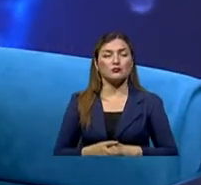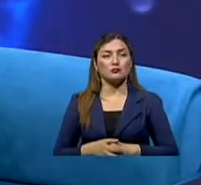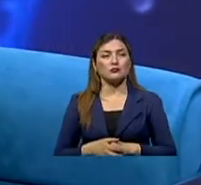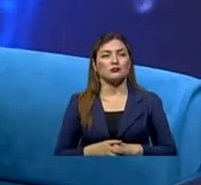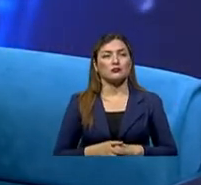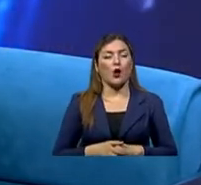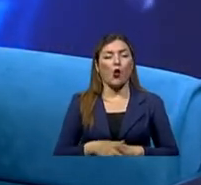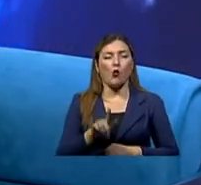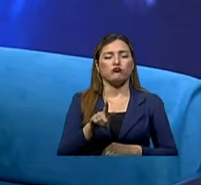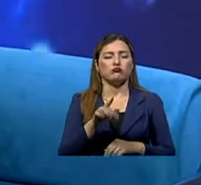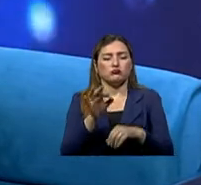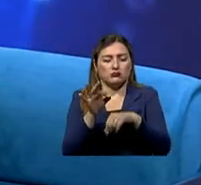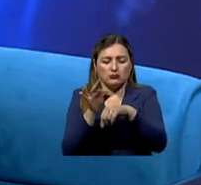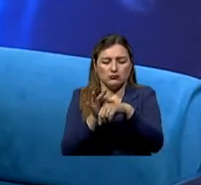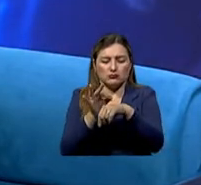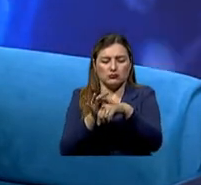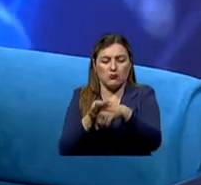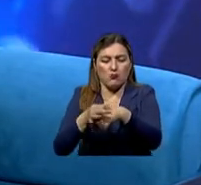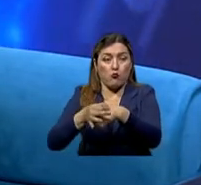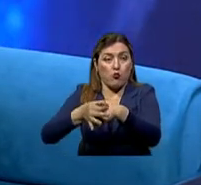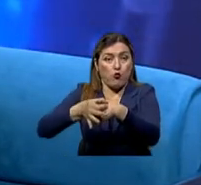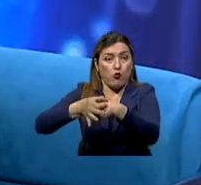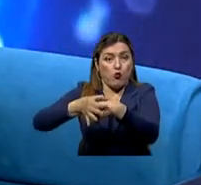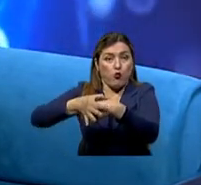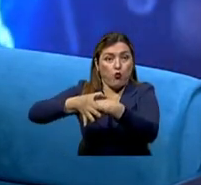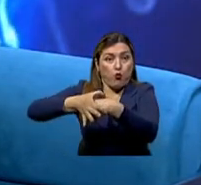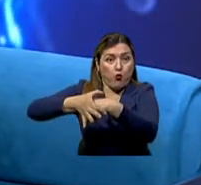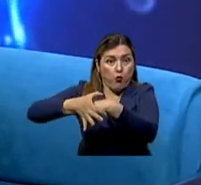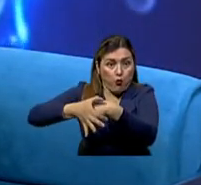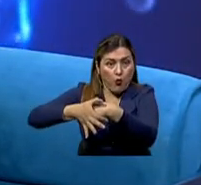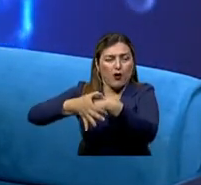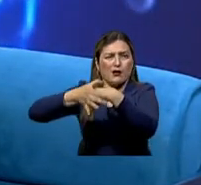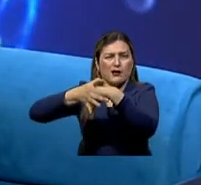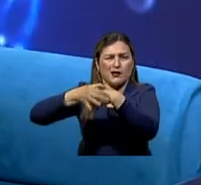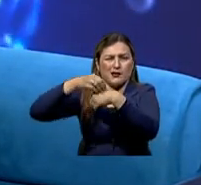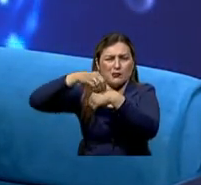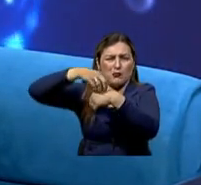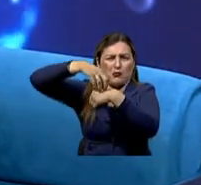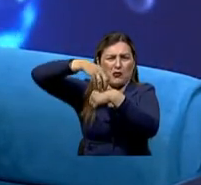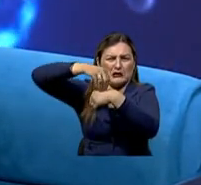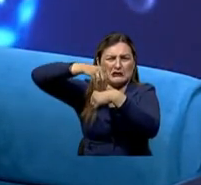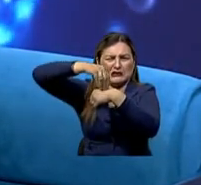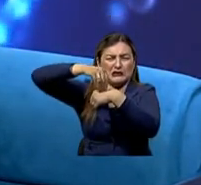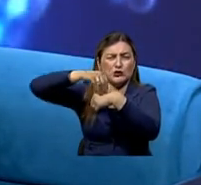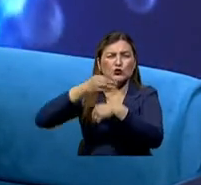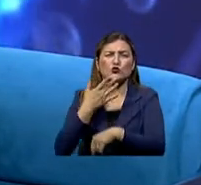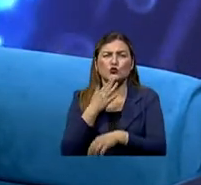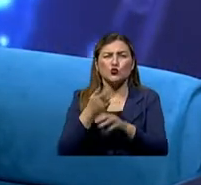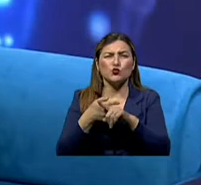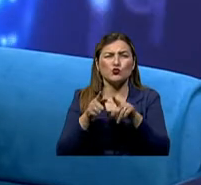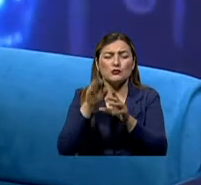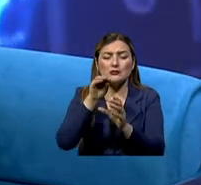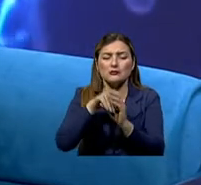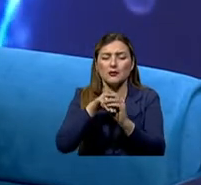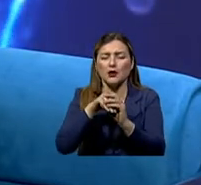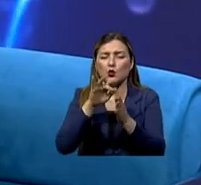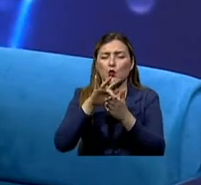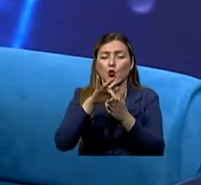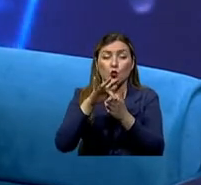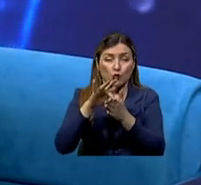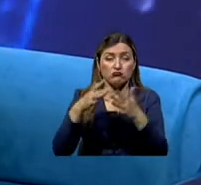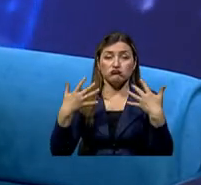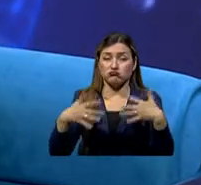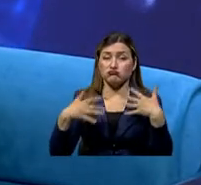desproporcionadamente, que comienza a tener varios tonos, que comienza a crecer una masa de otro cono, dentro de ese lunar, eso no es